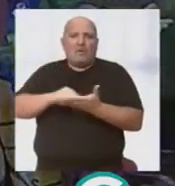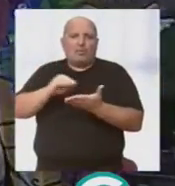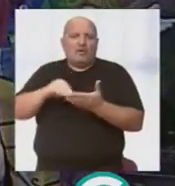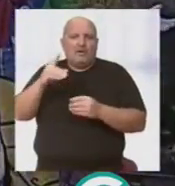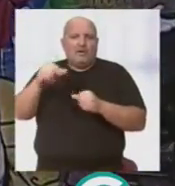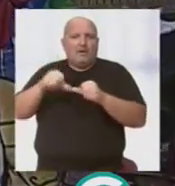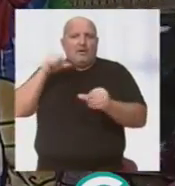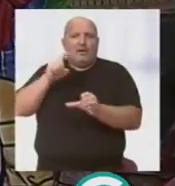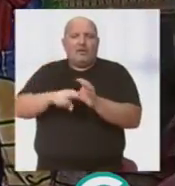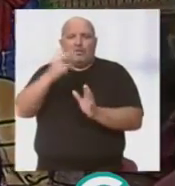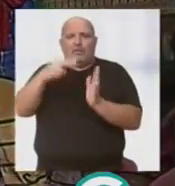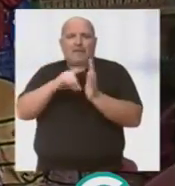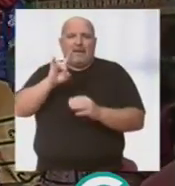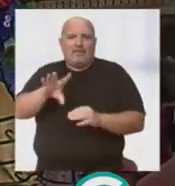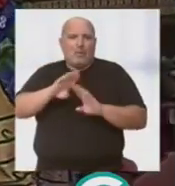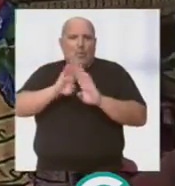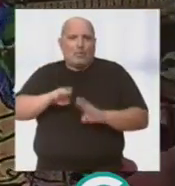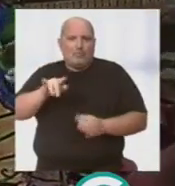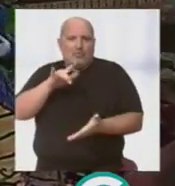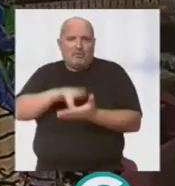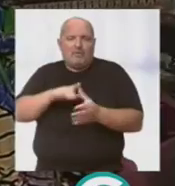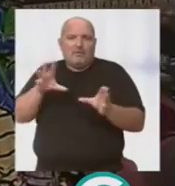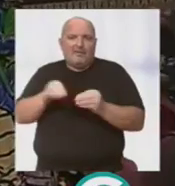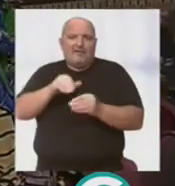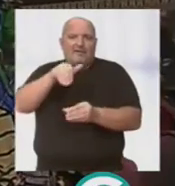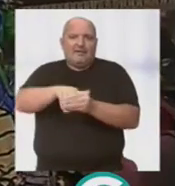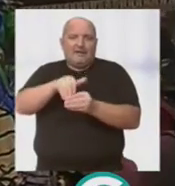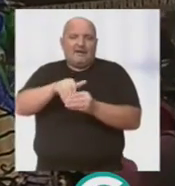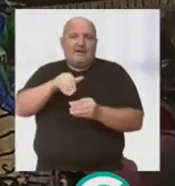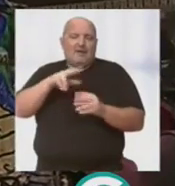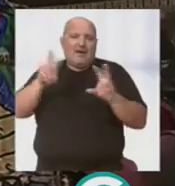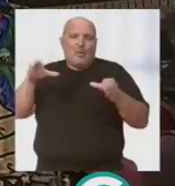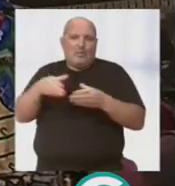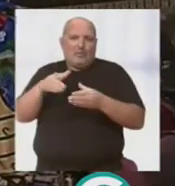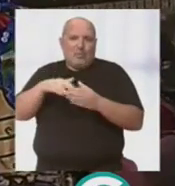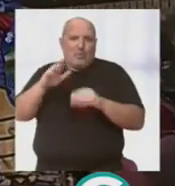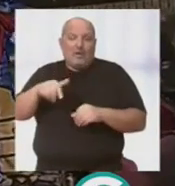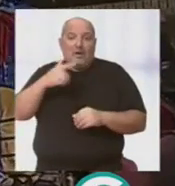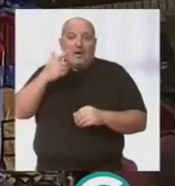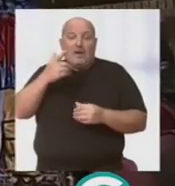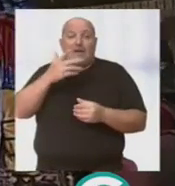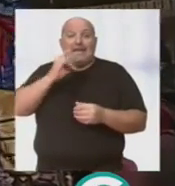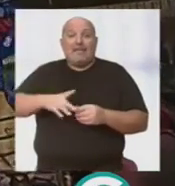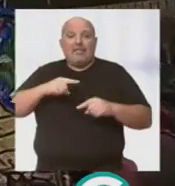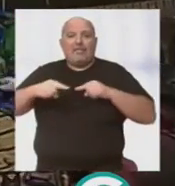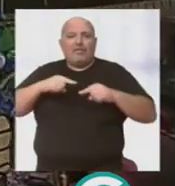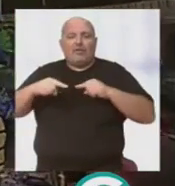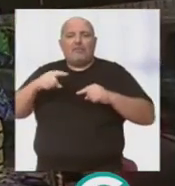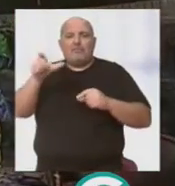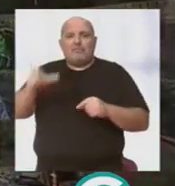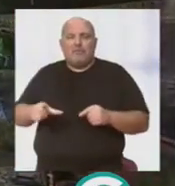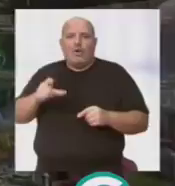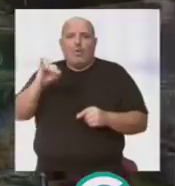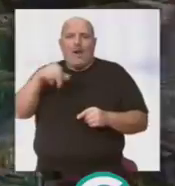Letra tras participar en 2015 en la composición del repertorio del Reino de Don Carnal. La dirección correrá nuevamente por cuenta de